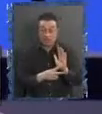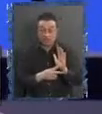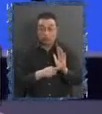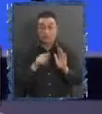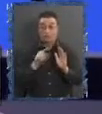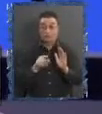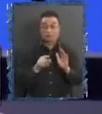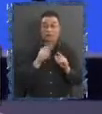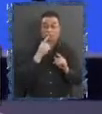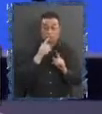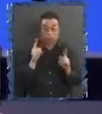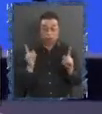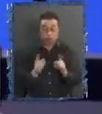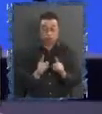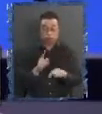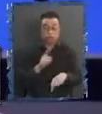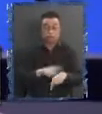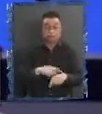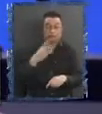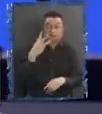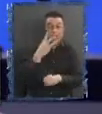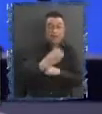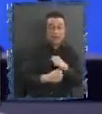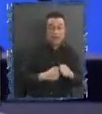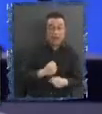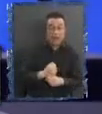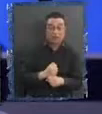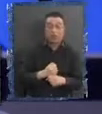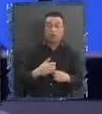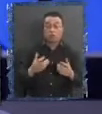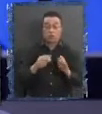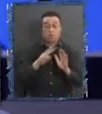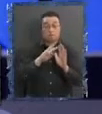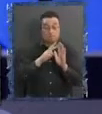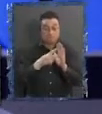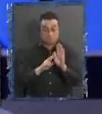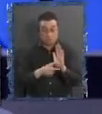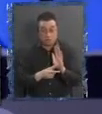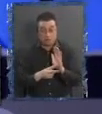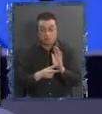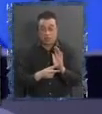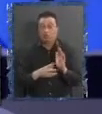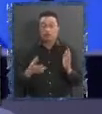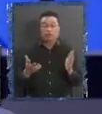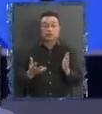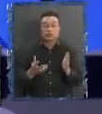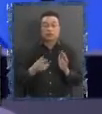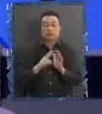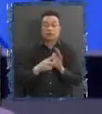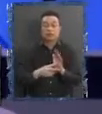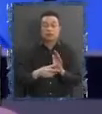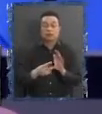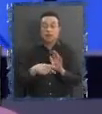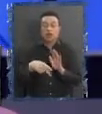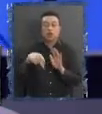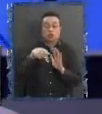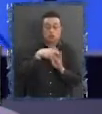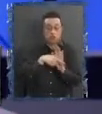corto periodo de tres años que son modificaciones de normas